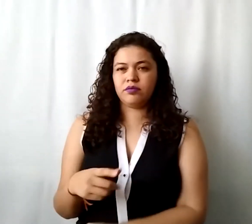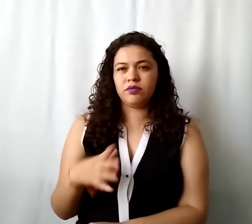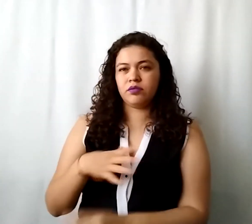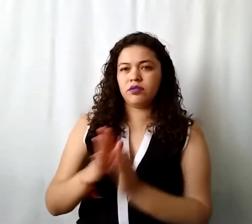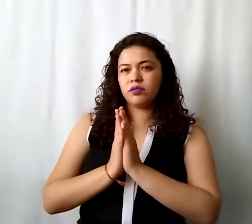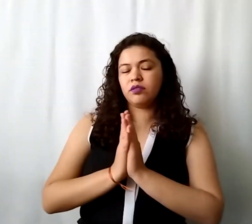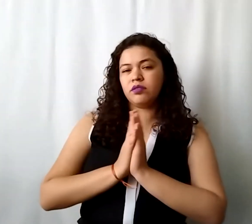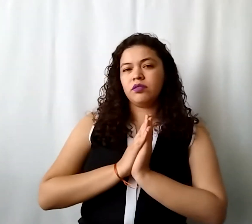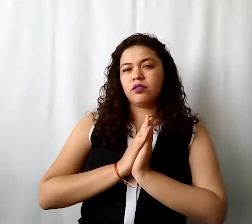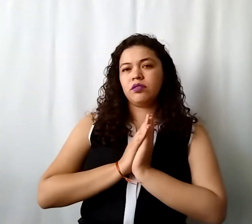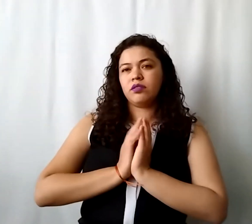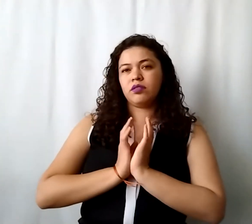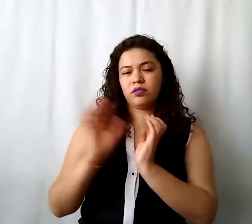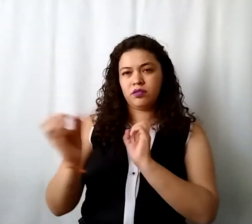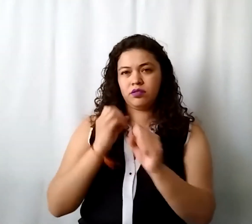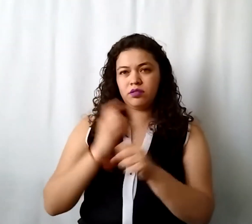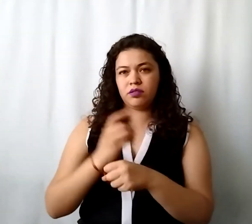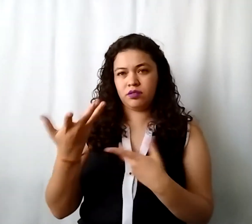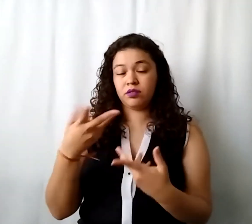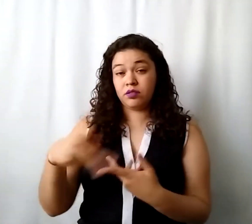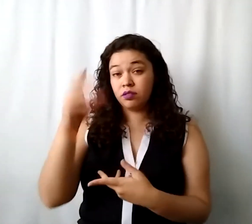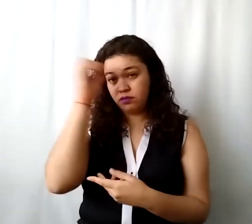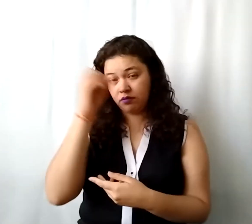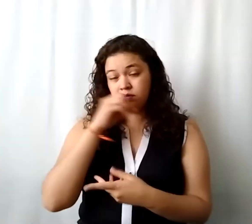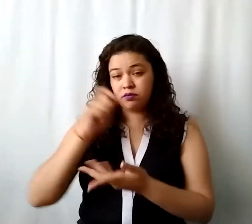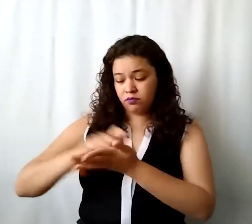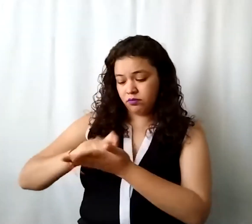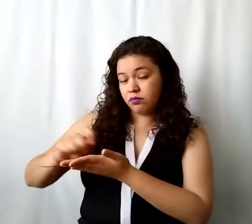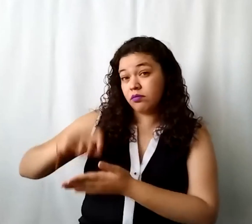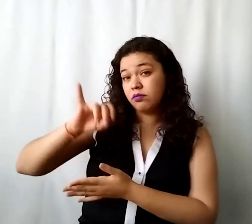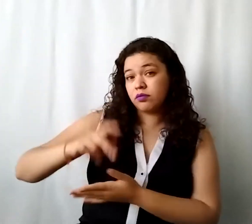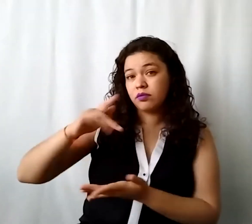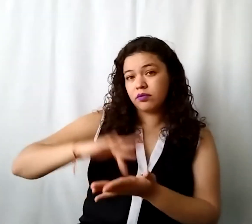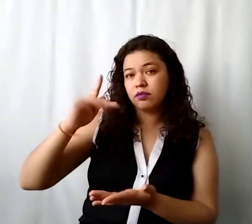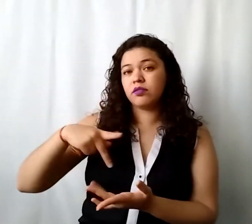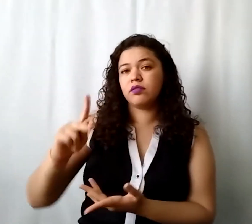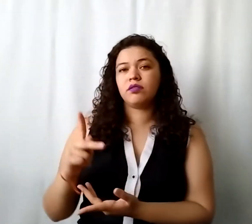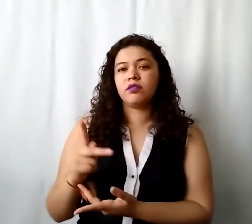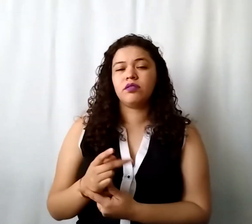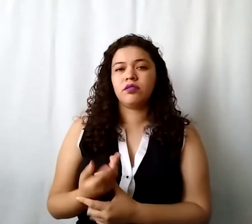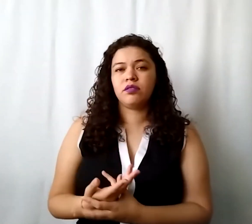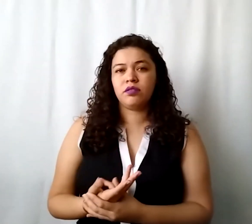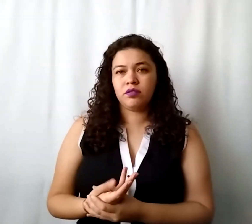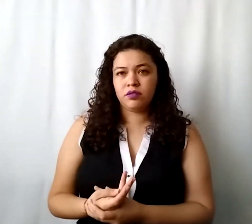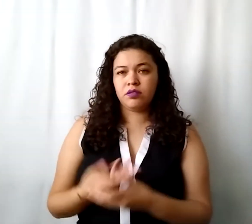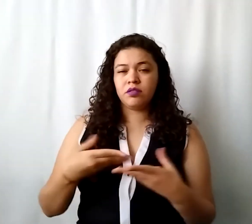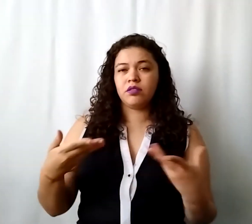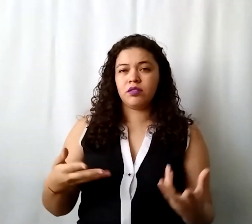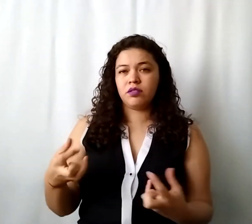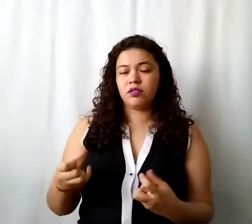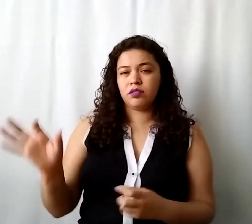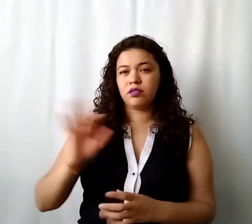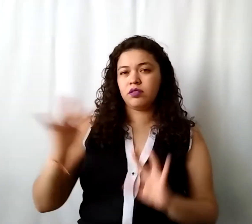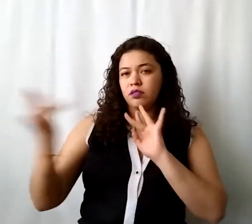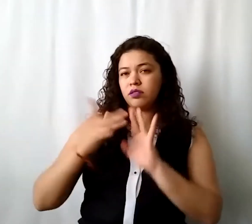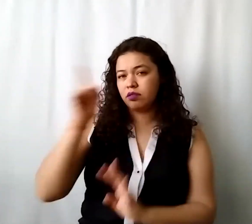igual si tuvieras oportunidad vamos a tomar en cuenta tu opinión gracias y pero si en esta ocasión a lo mejor acercarte